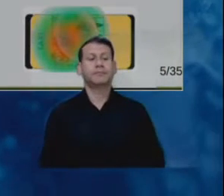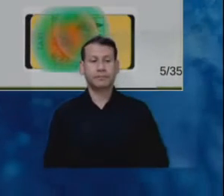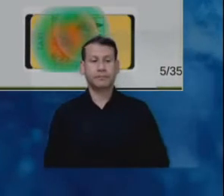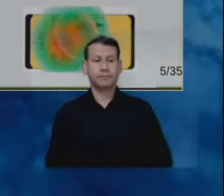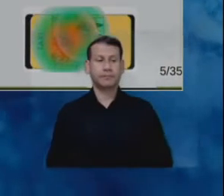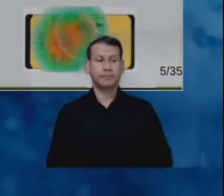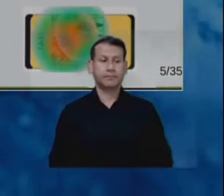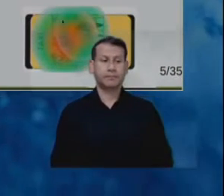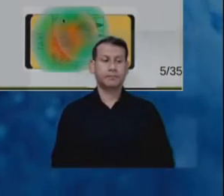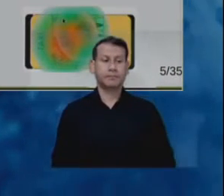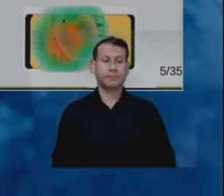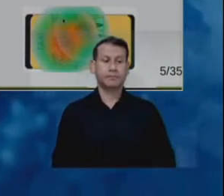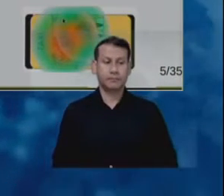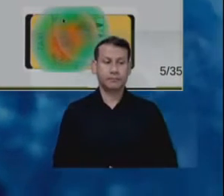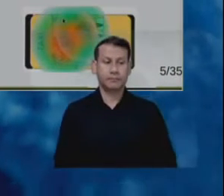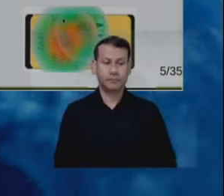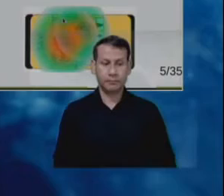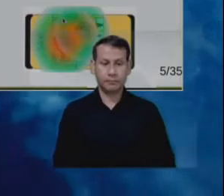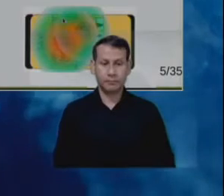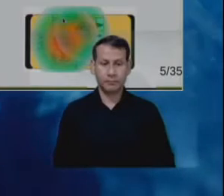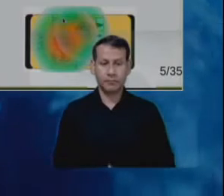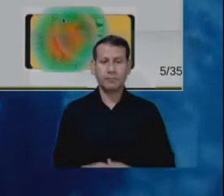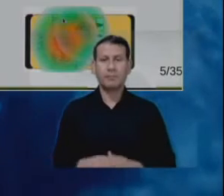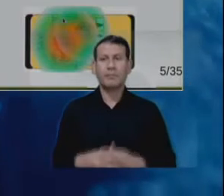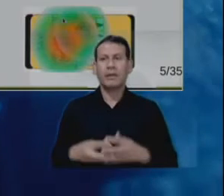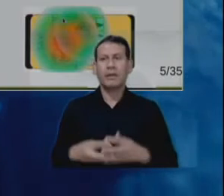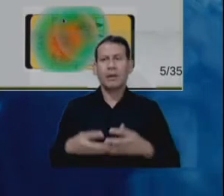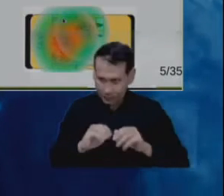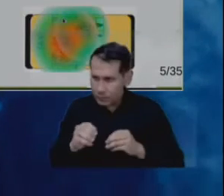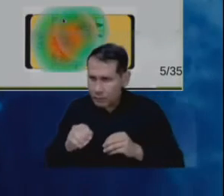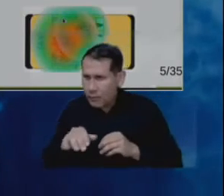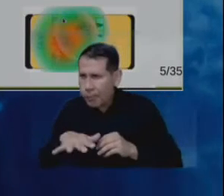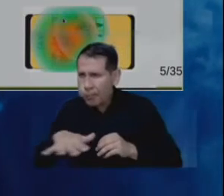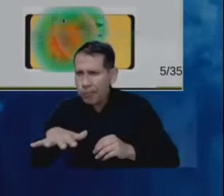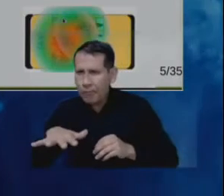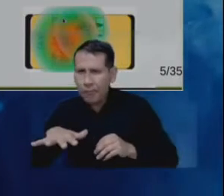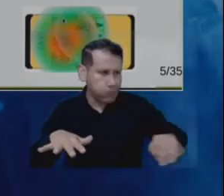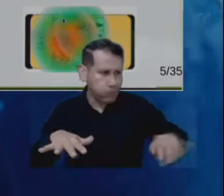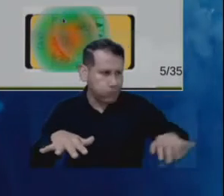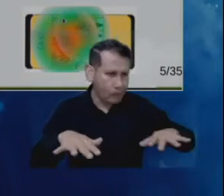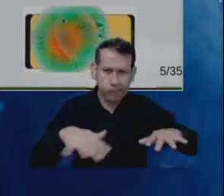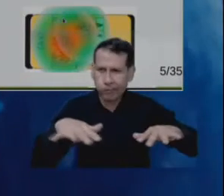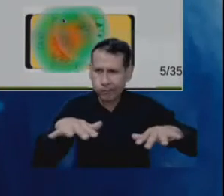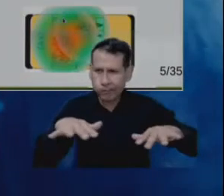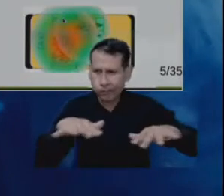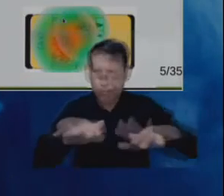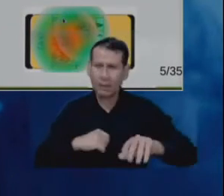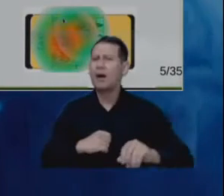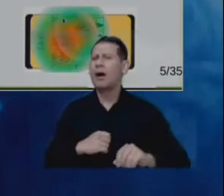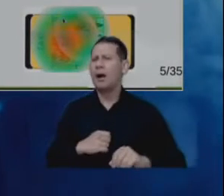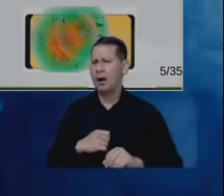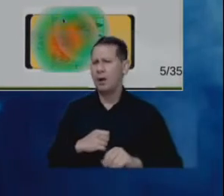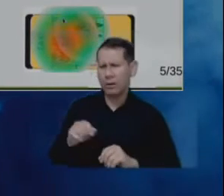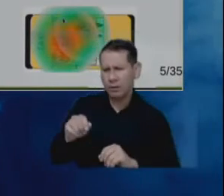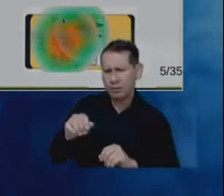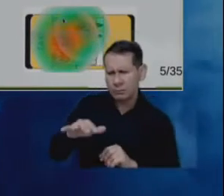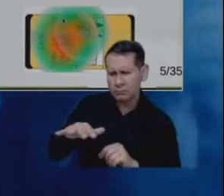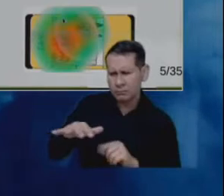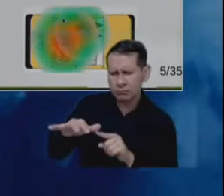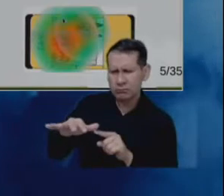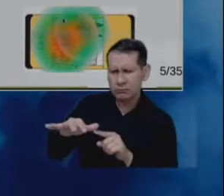Una vez se definen estos escenarios, uno caracteriza los escenarios ya a nivel muy técnico,